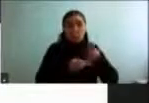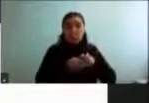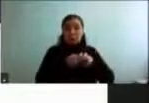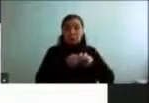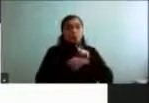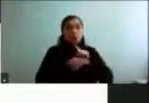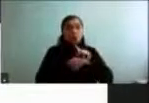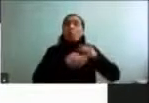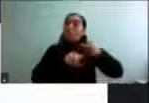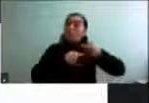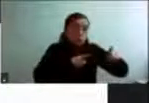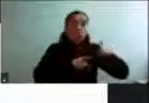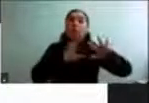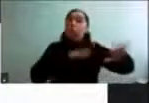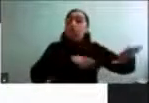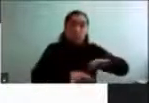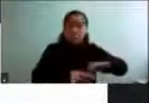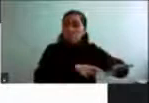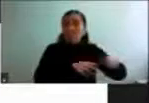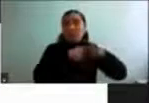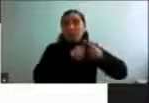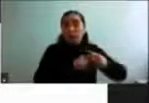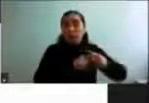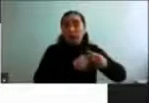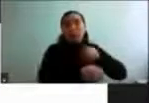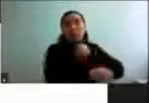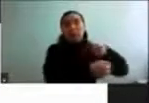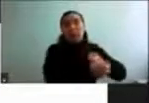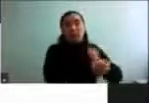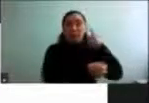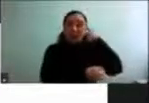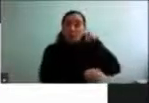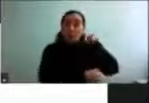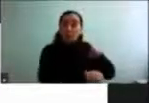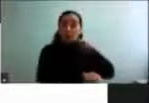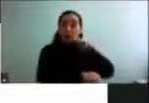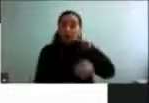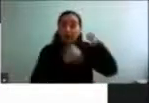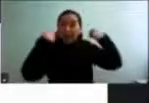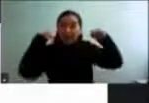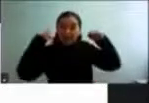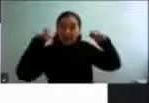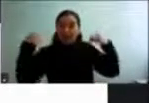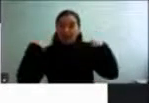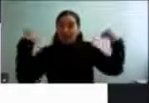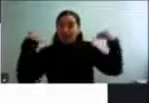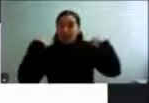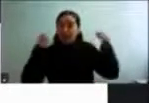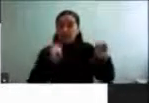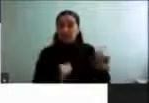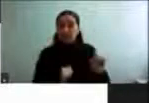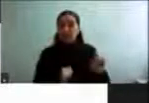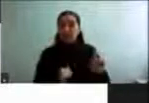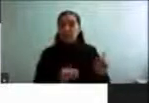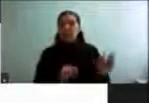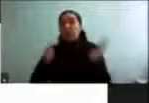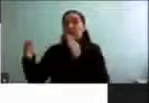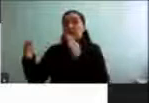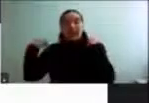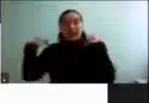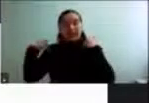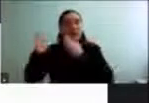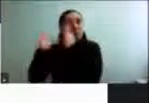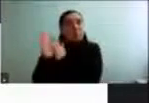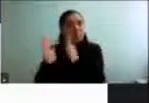la actividad física, pero quizás efectivamente no estamos realizando ejercicios que son cosas más planificadas y estructuradas.